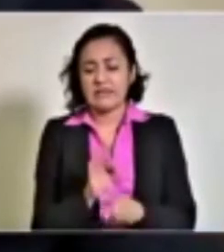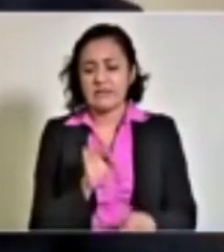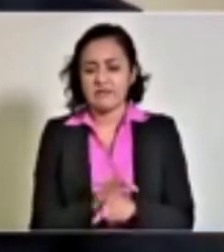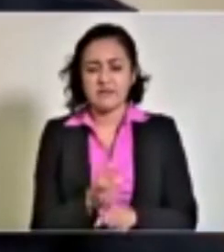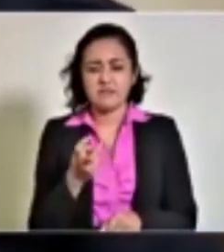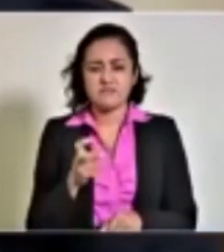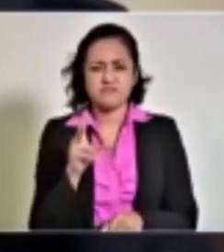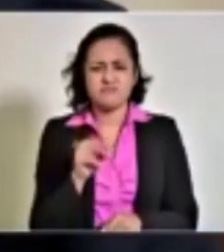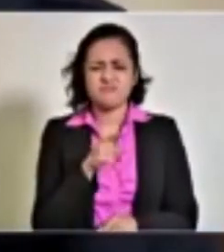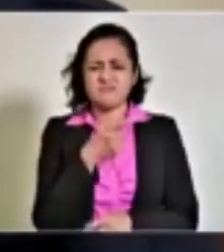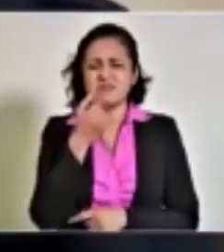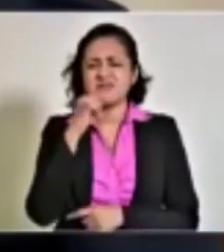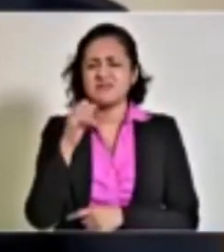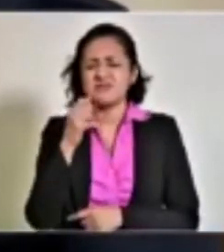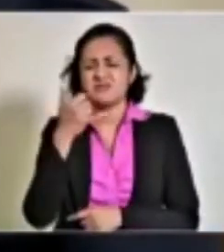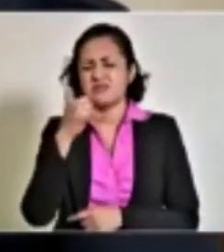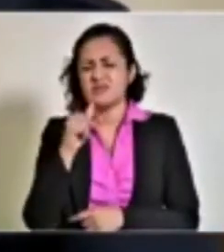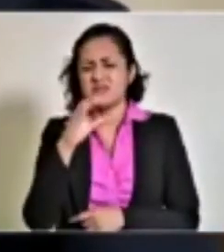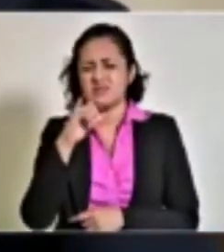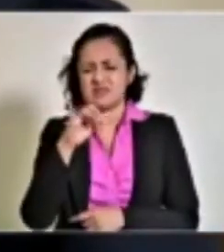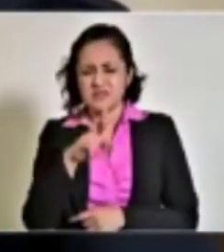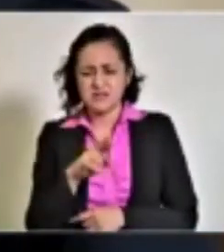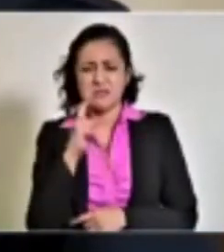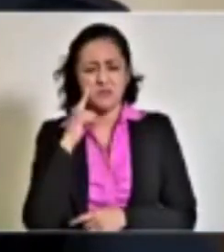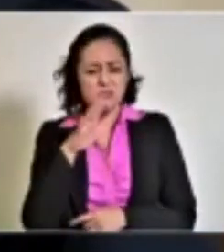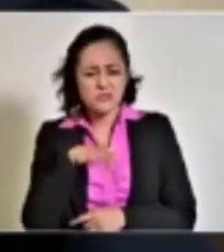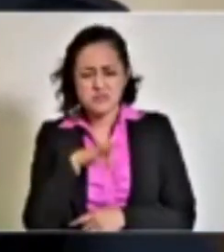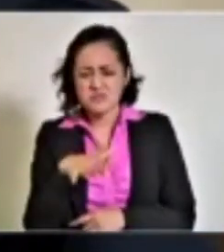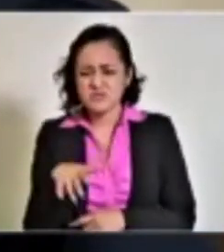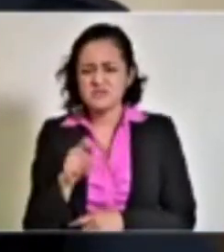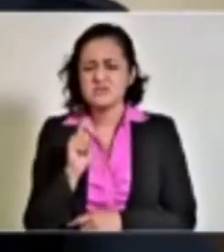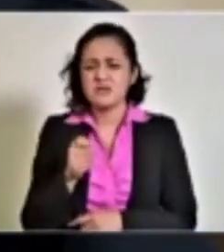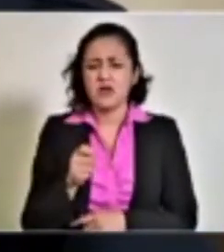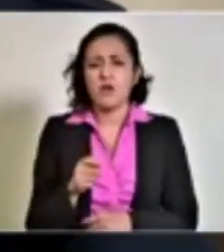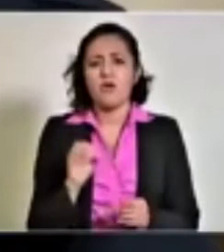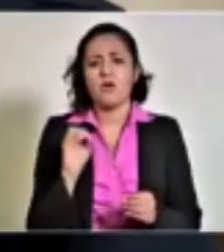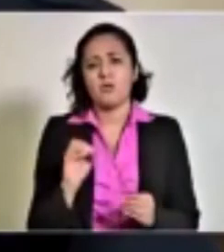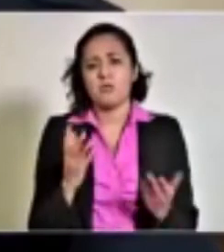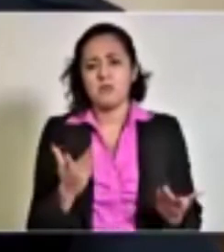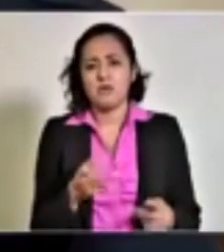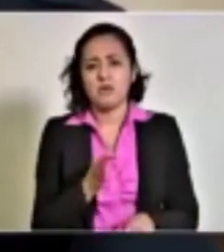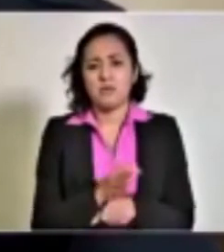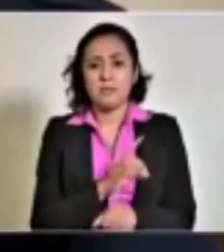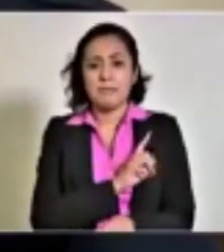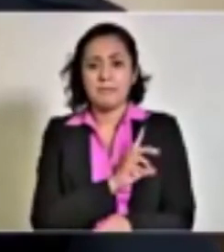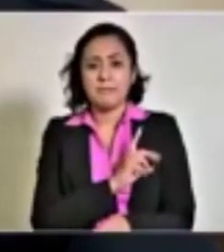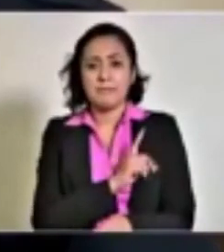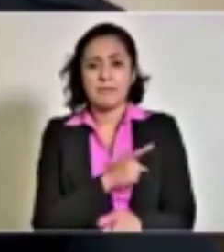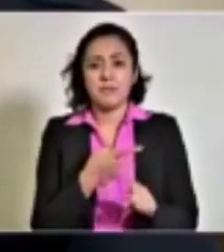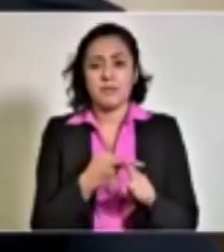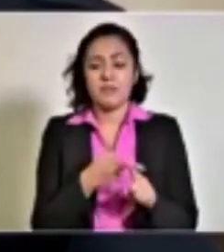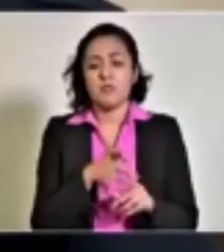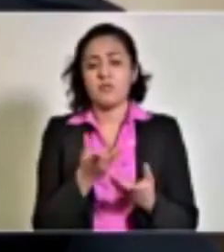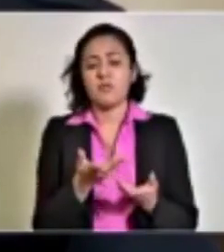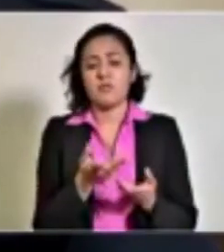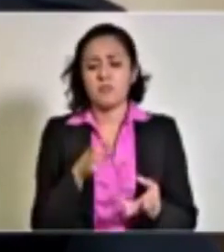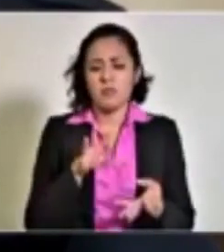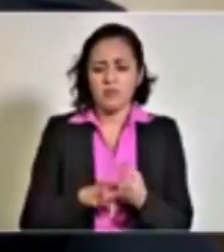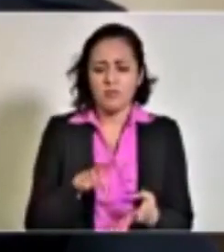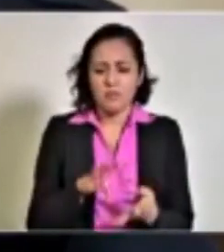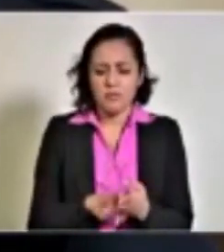Yacir estuviera buscando o estuviera temeroso de la ejecución de una orden de aprehensión.